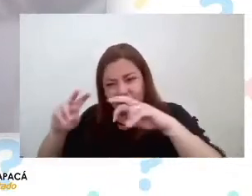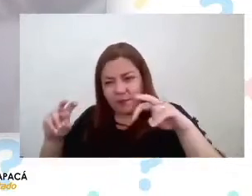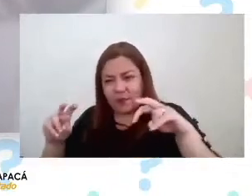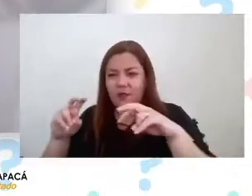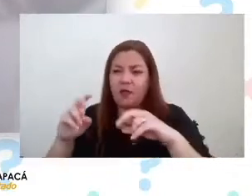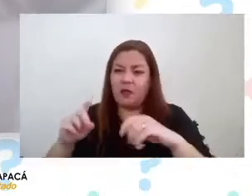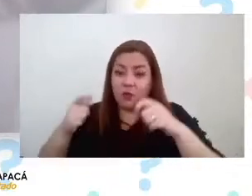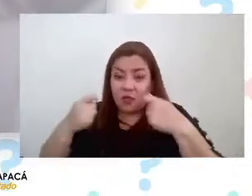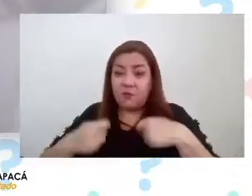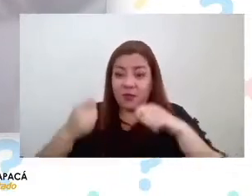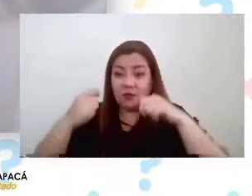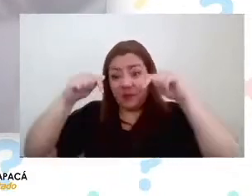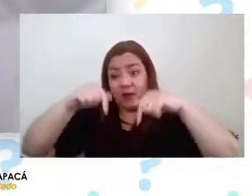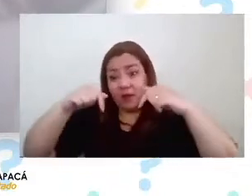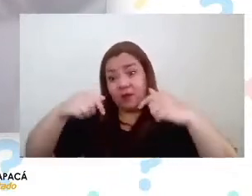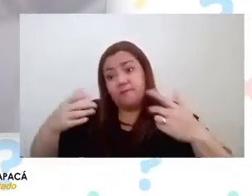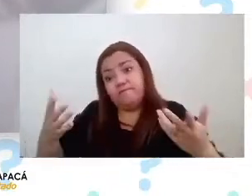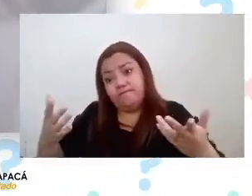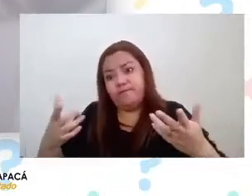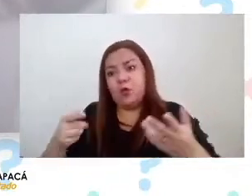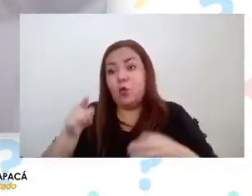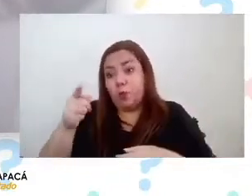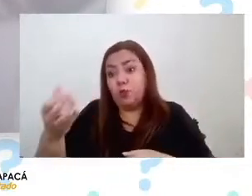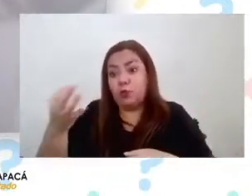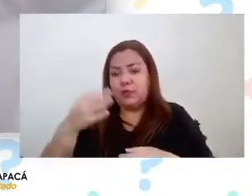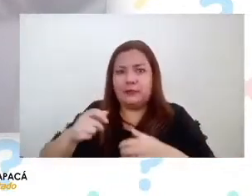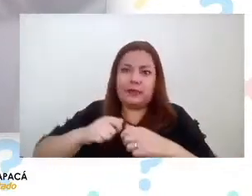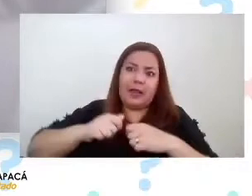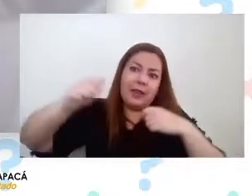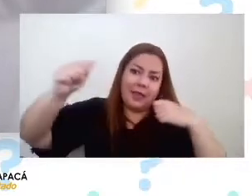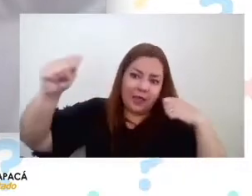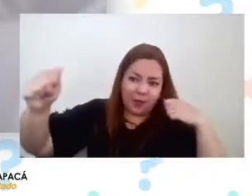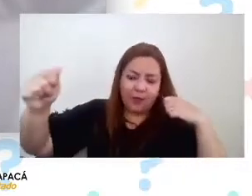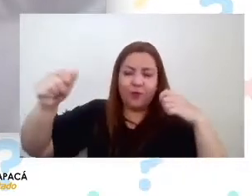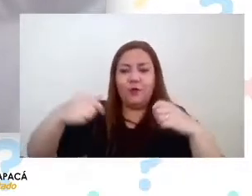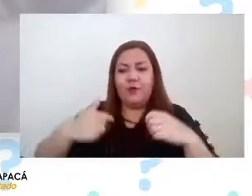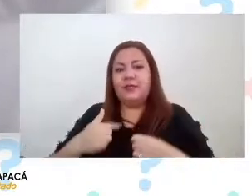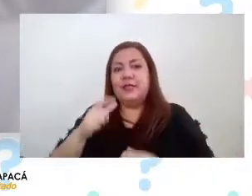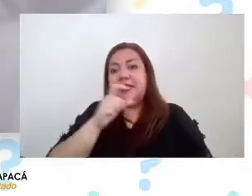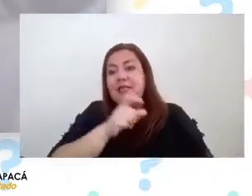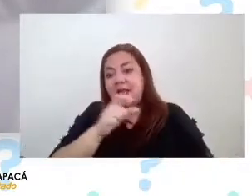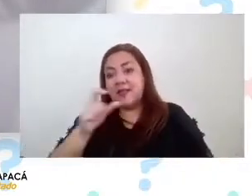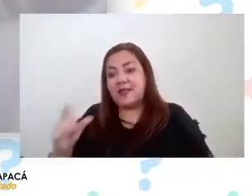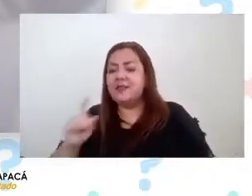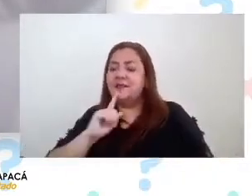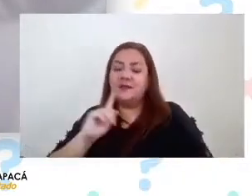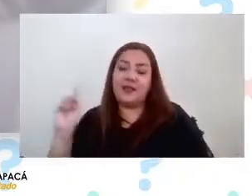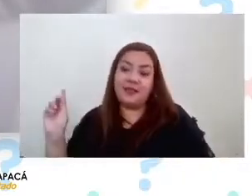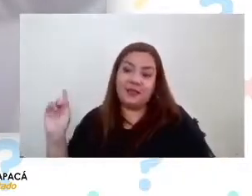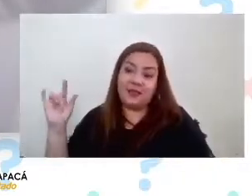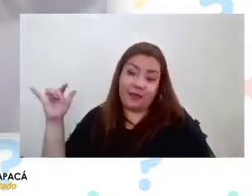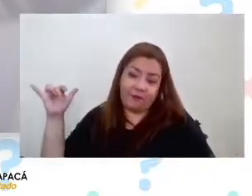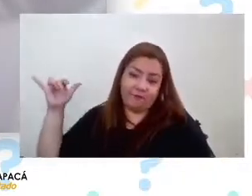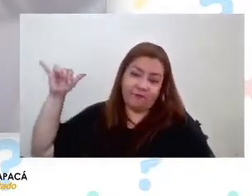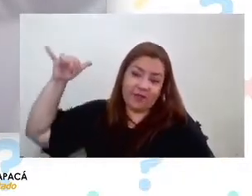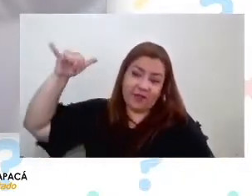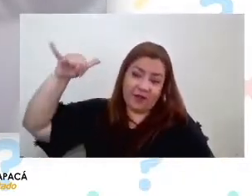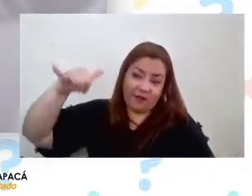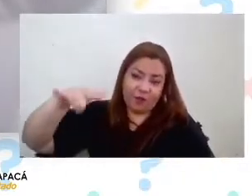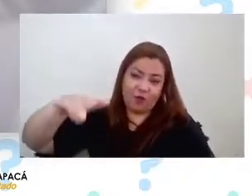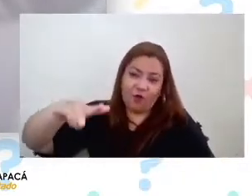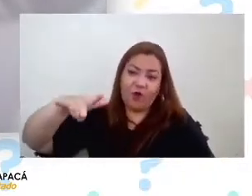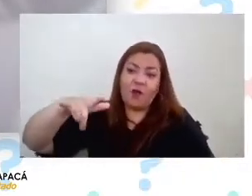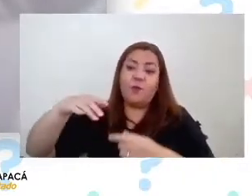invertir acá dado que como tú dices está lejos la gente tiene que venirse en avión probablemente porque viene de